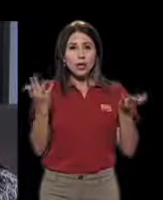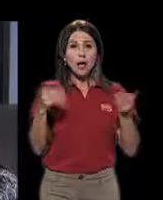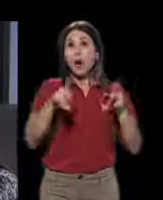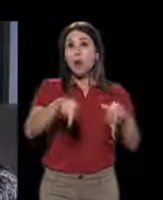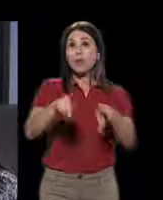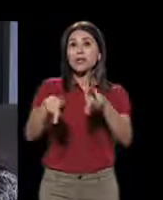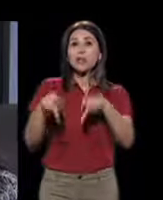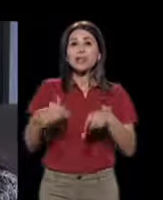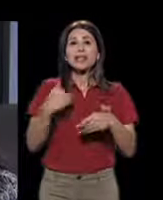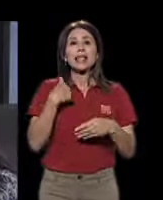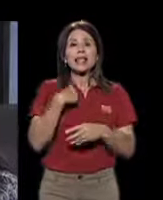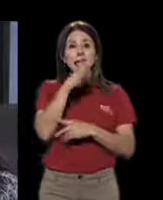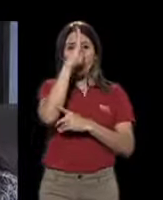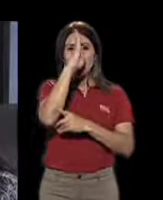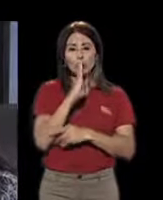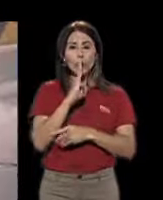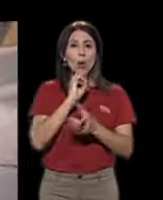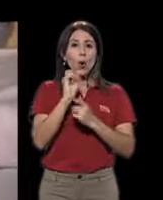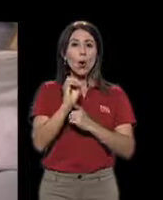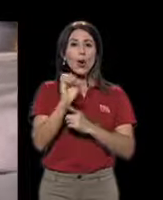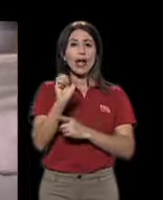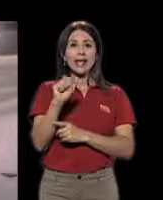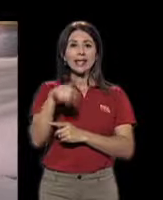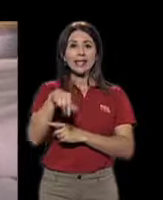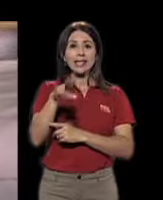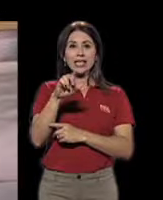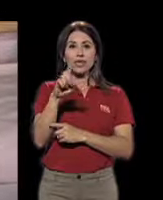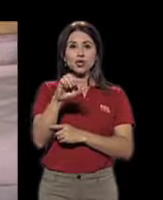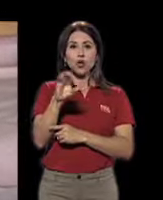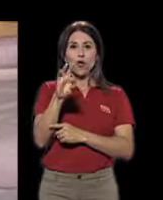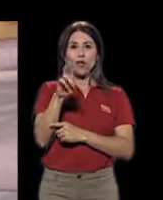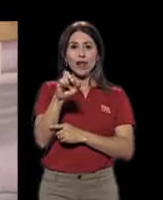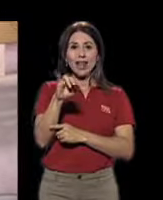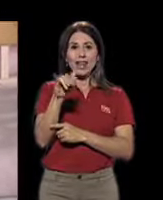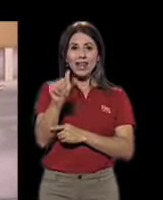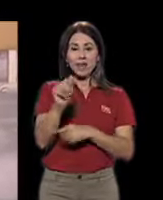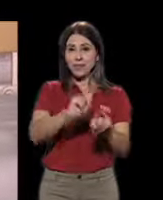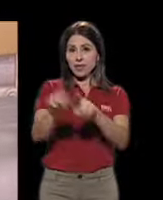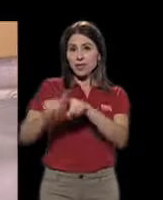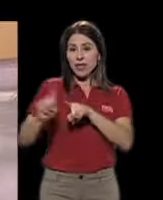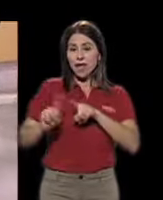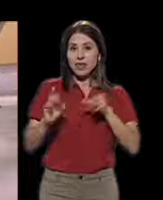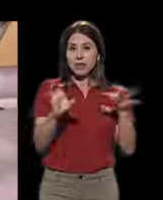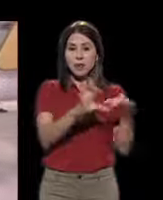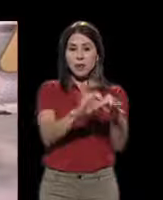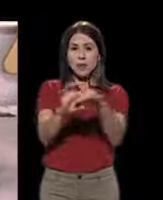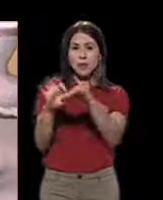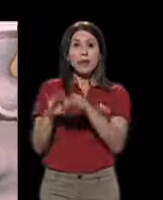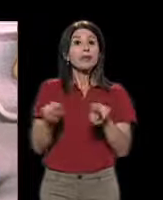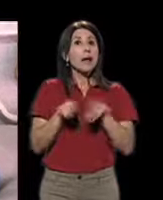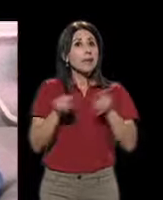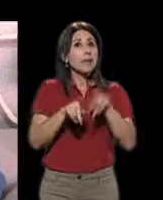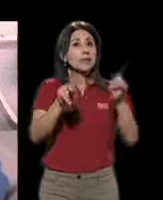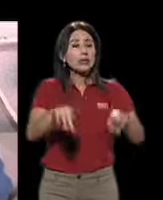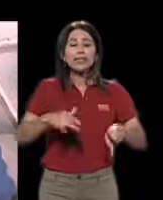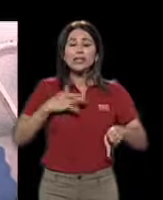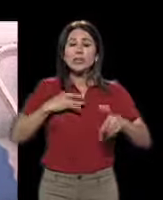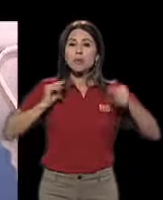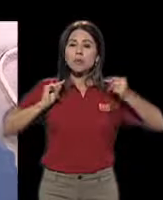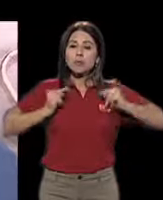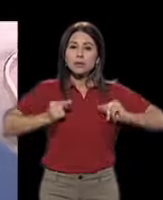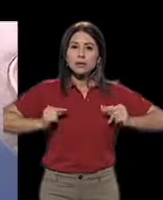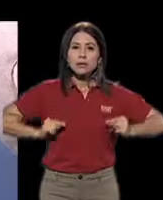trastorno esquizofrenia, afectivo bipolar, en fin, algunos trastornos asociados. Hay otras causas como el dolor severo